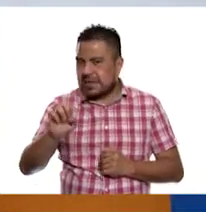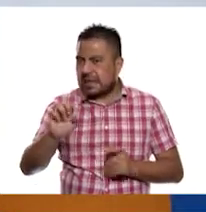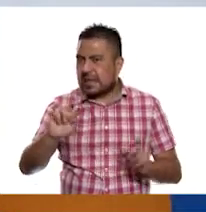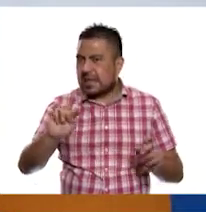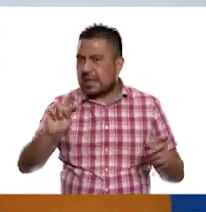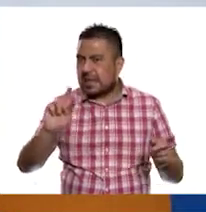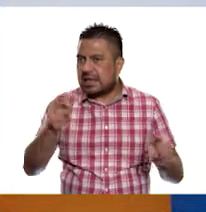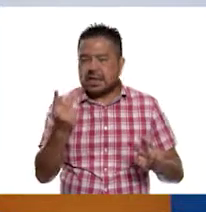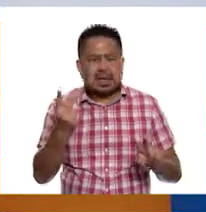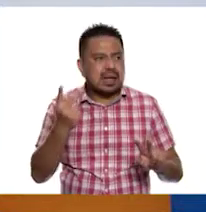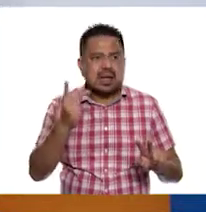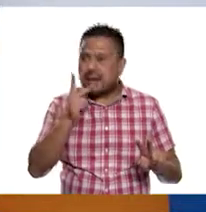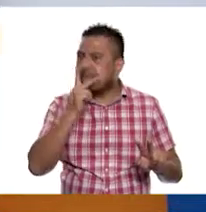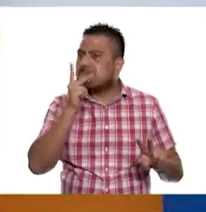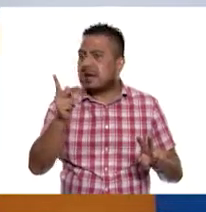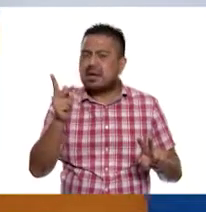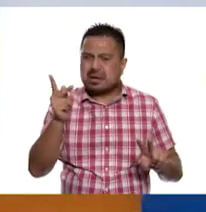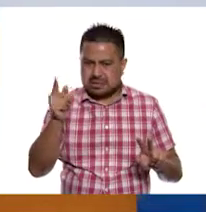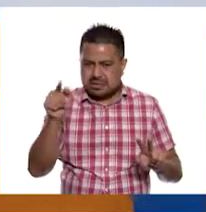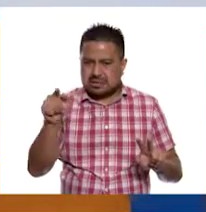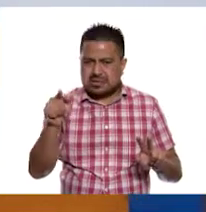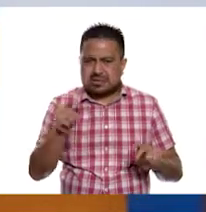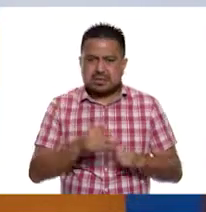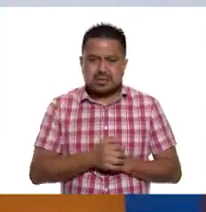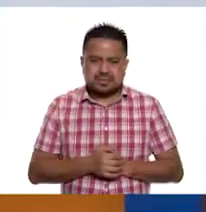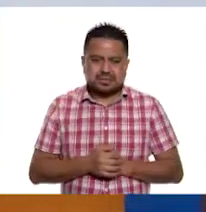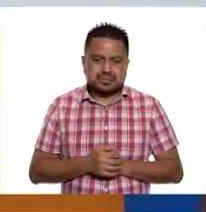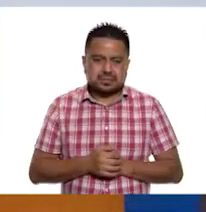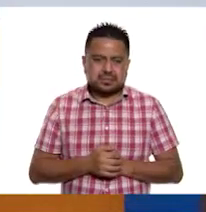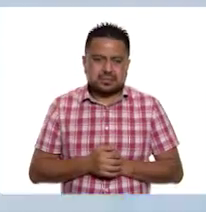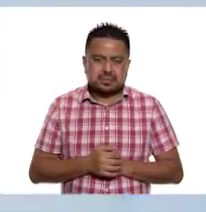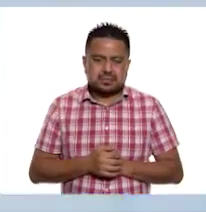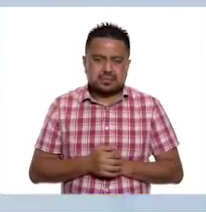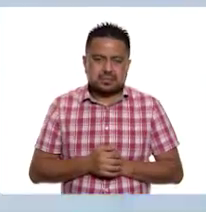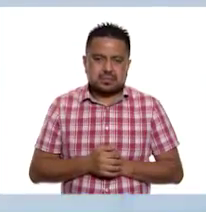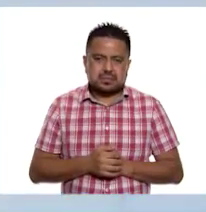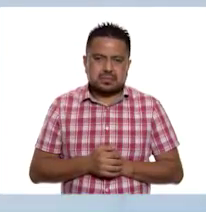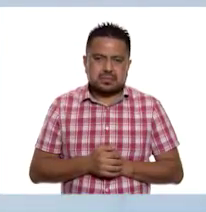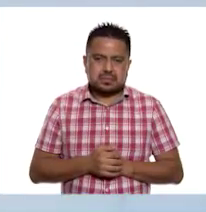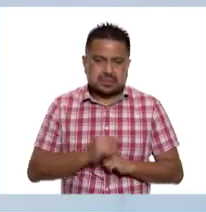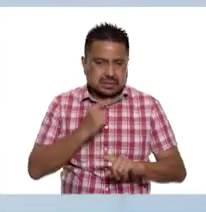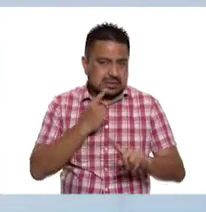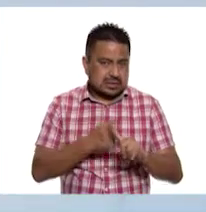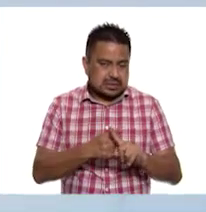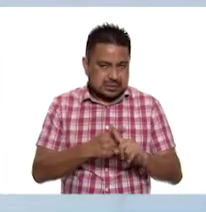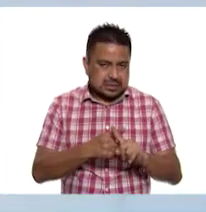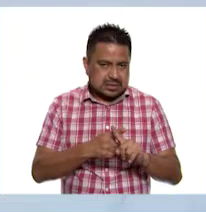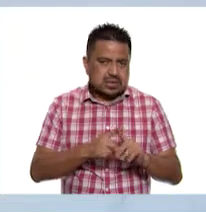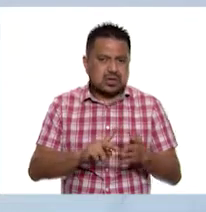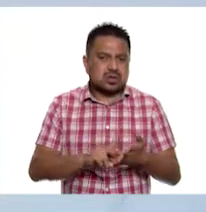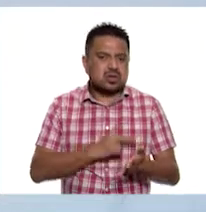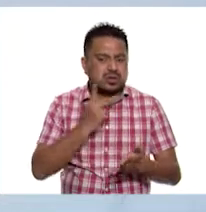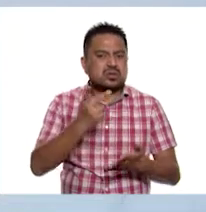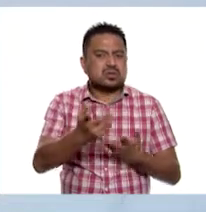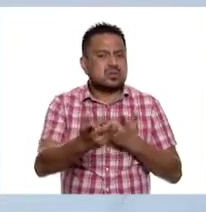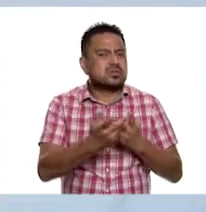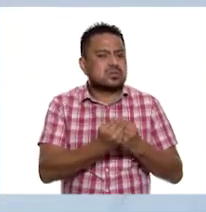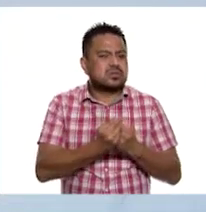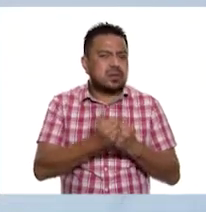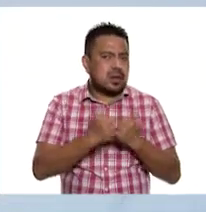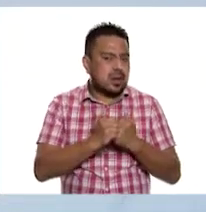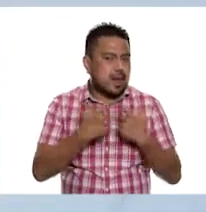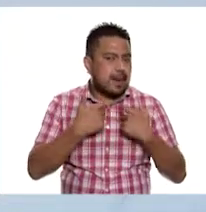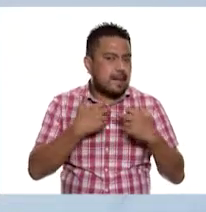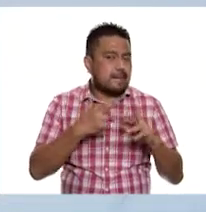que haya ese sonido ex, utilizamos la letra X. A ver, repítanlo junto con la